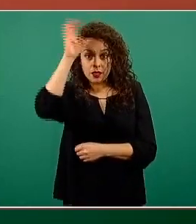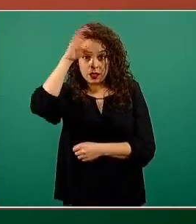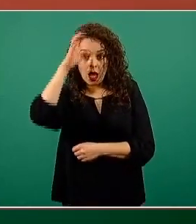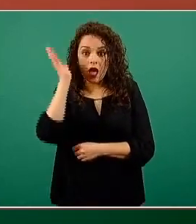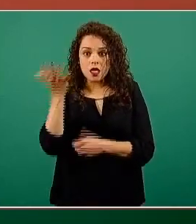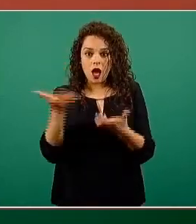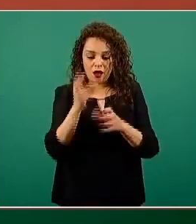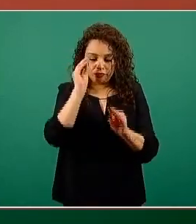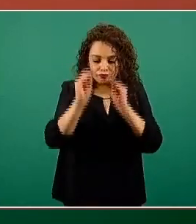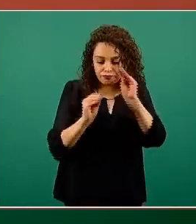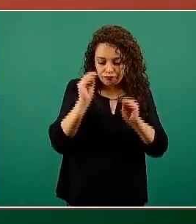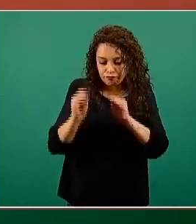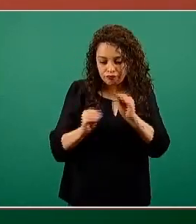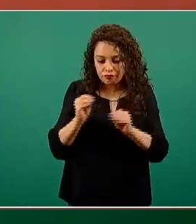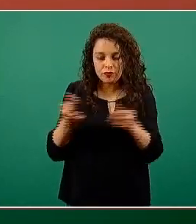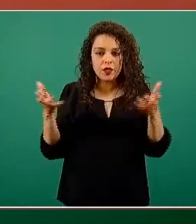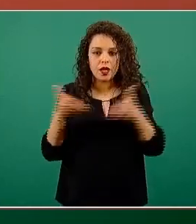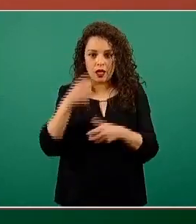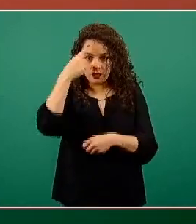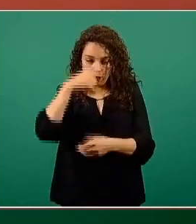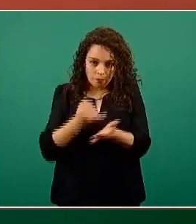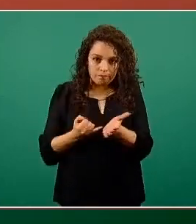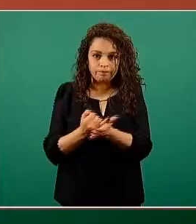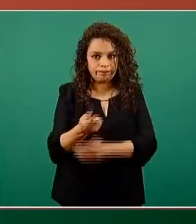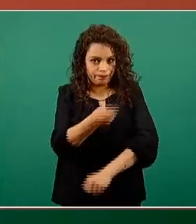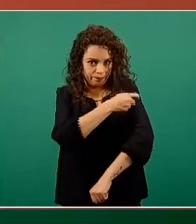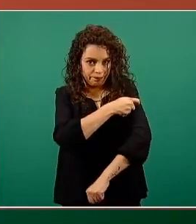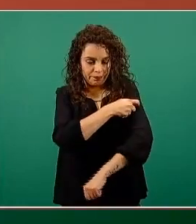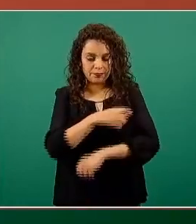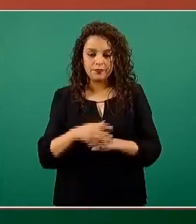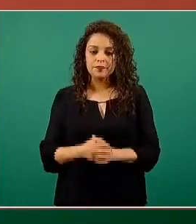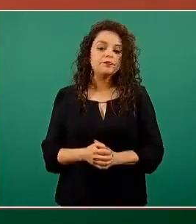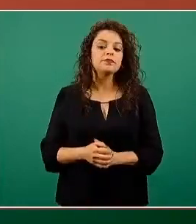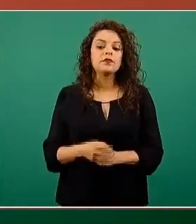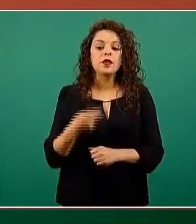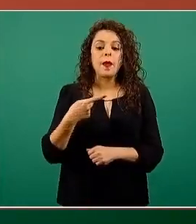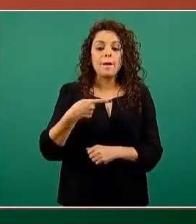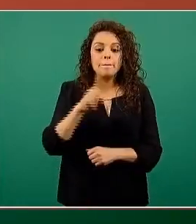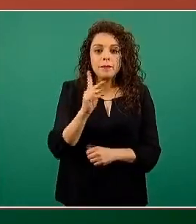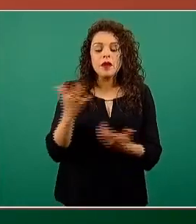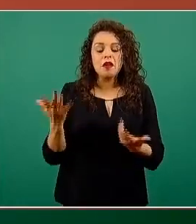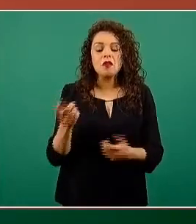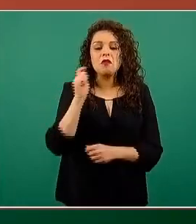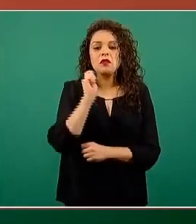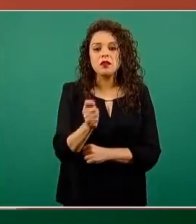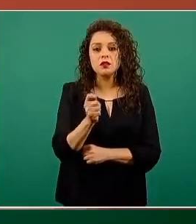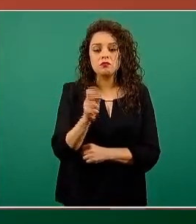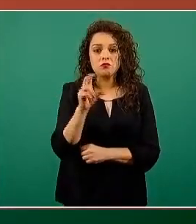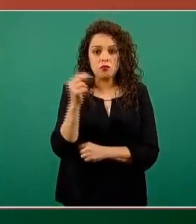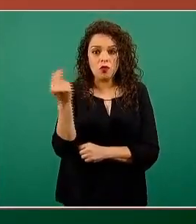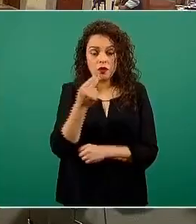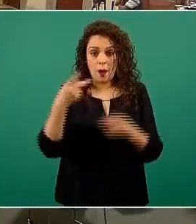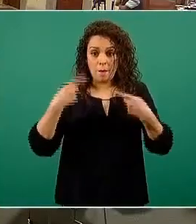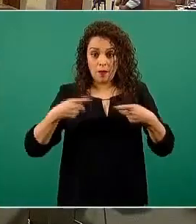diseñado. Afortunadamente, no necesariamente existe este riesgo en la medida en que personas particulares que quisieran